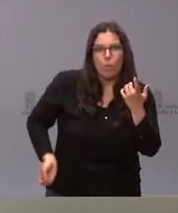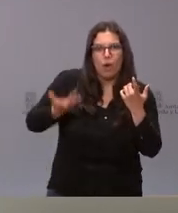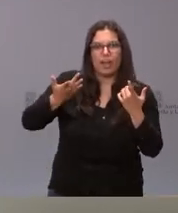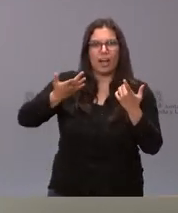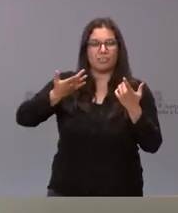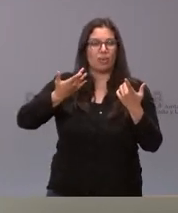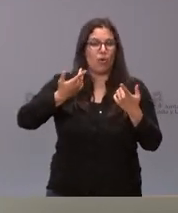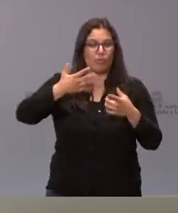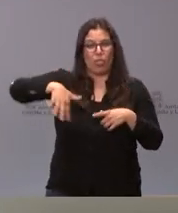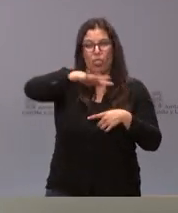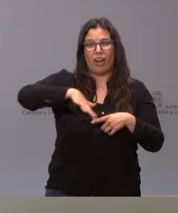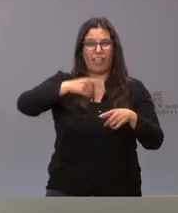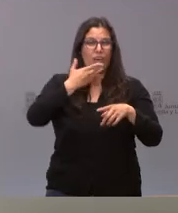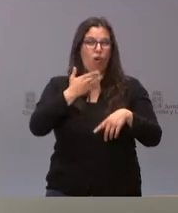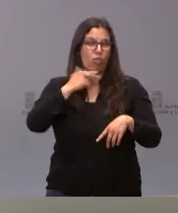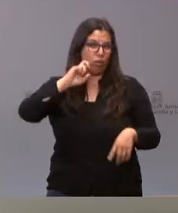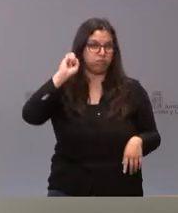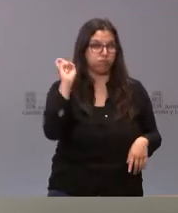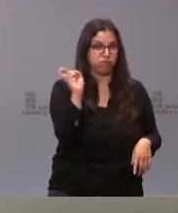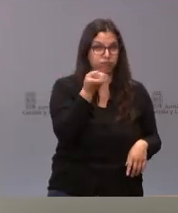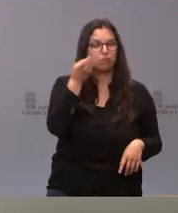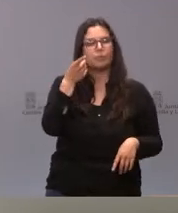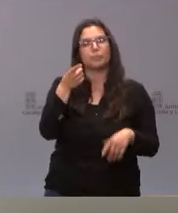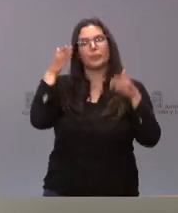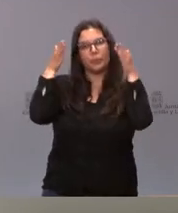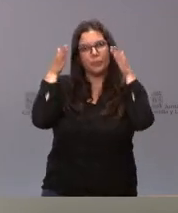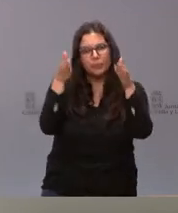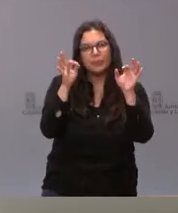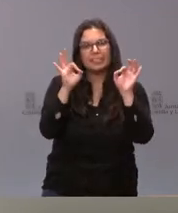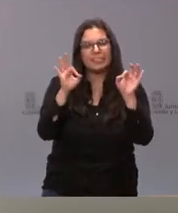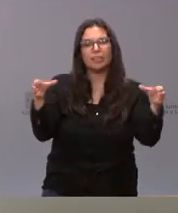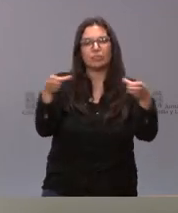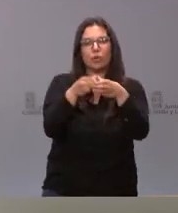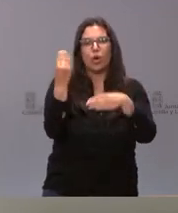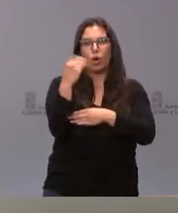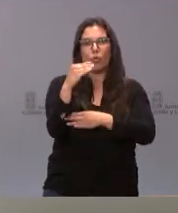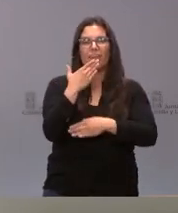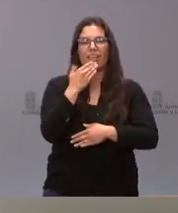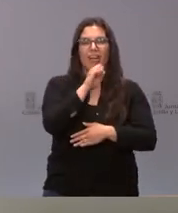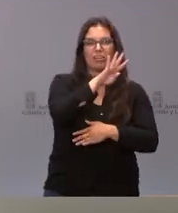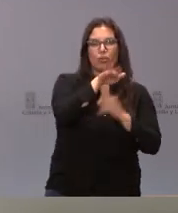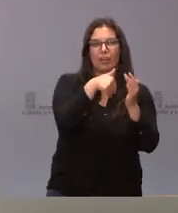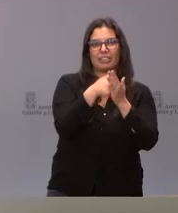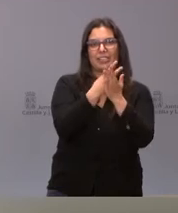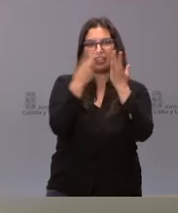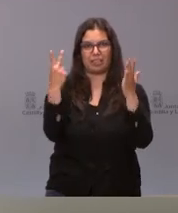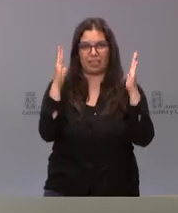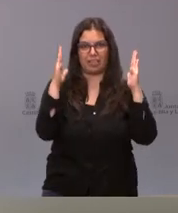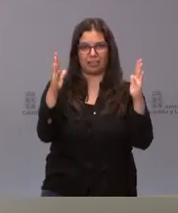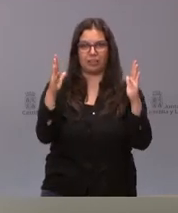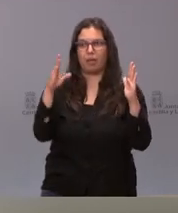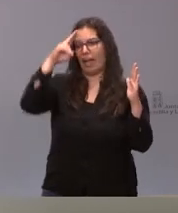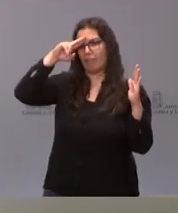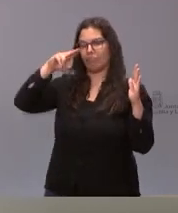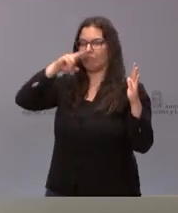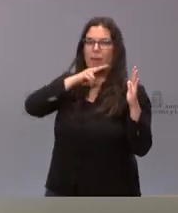multiocio y nos dirigimos con ello al colectivo de jóvenes entre 14 y 17 años sin acompañamiento de